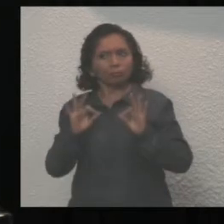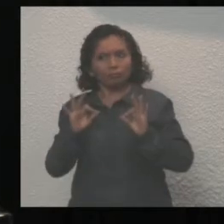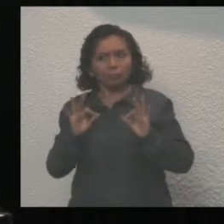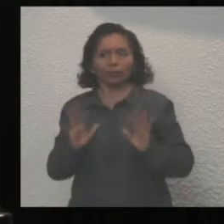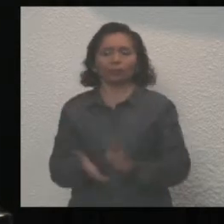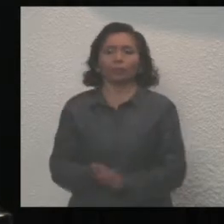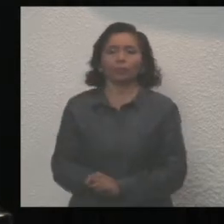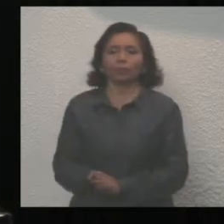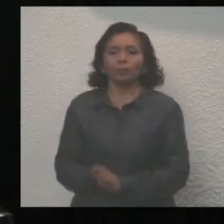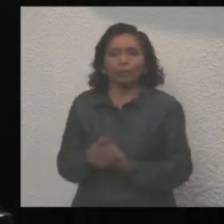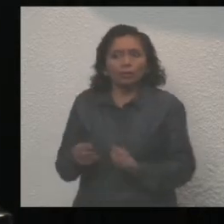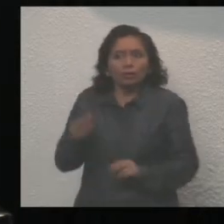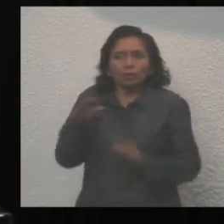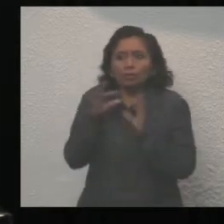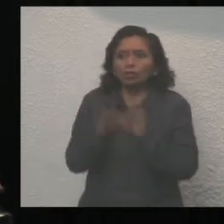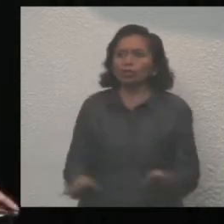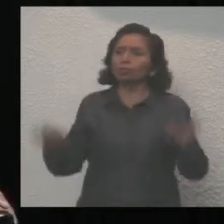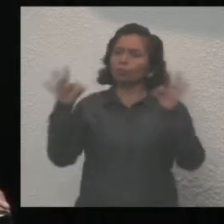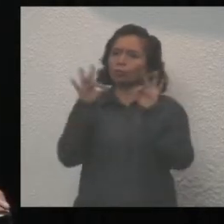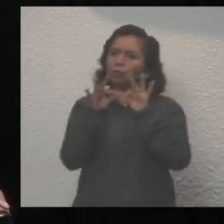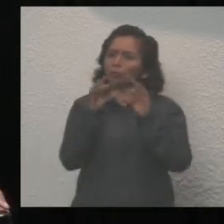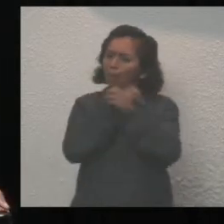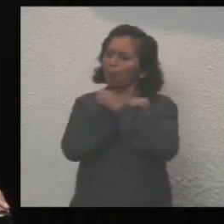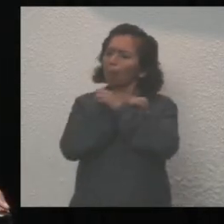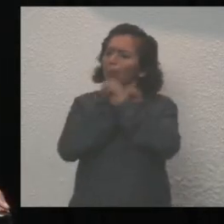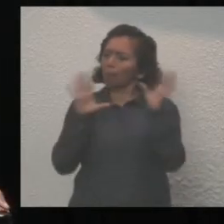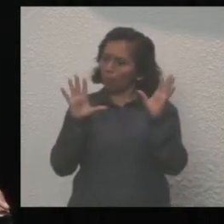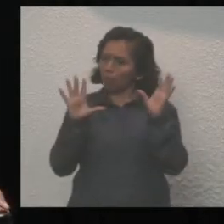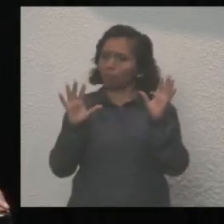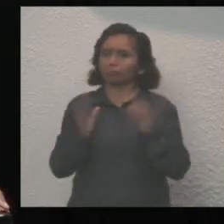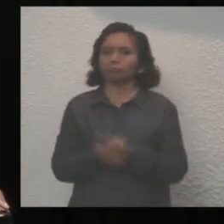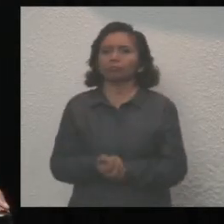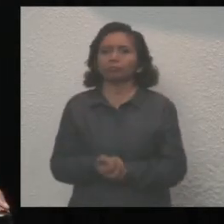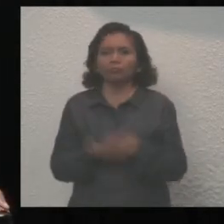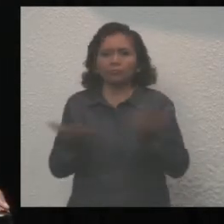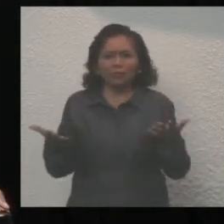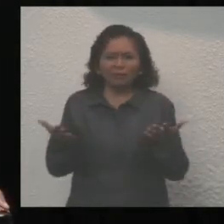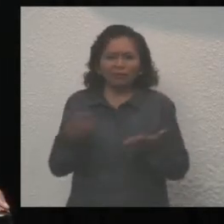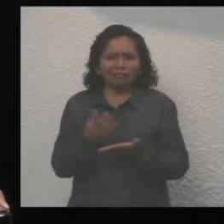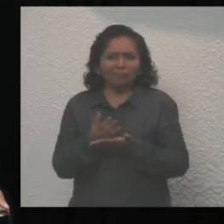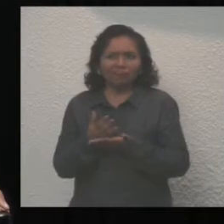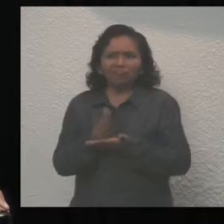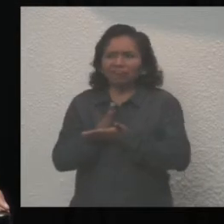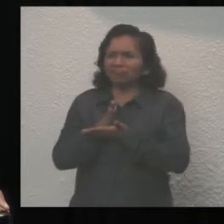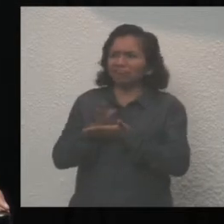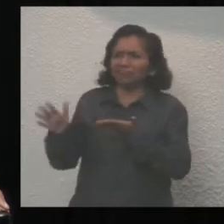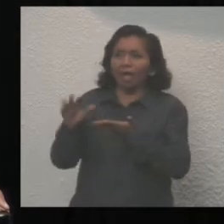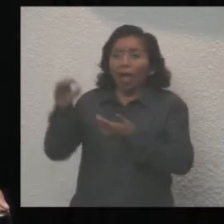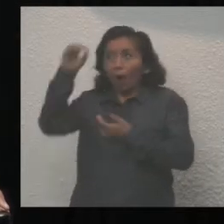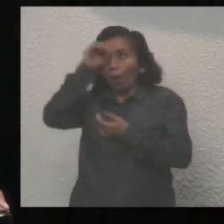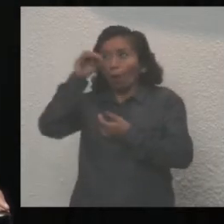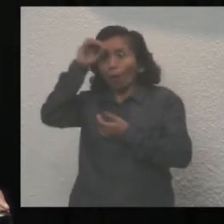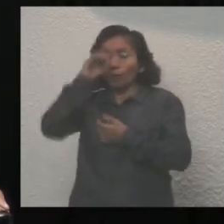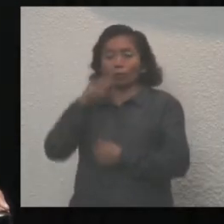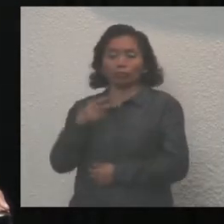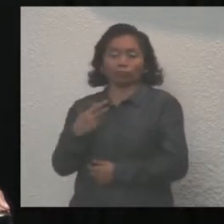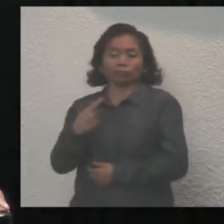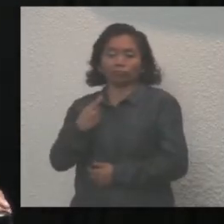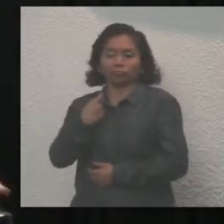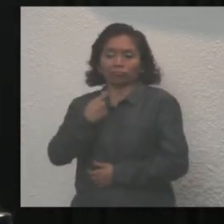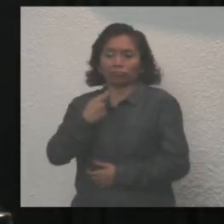momento de ser objetivos. Es momento de dejar a lado una opinión personal, un